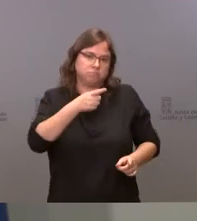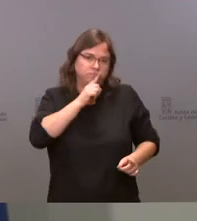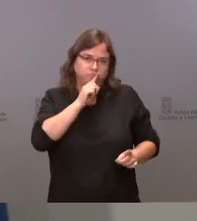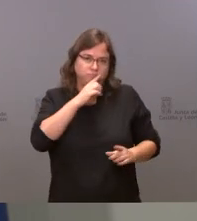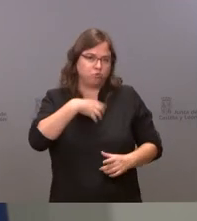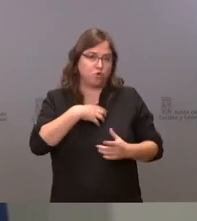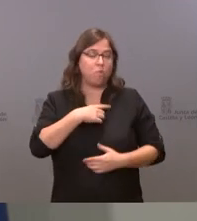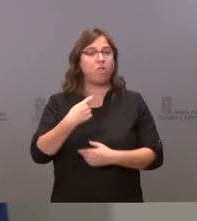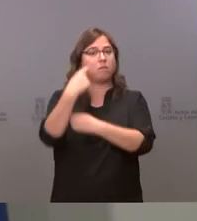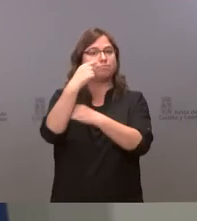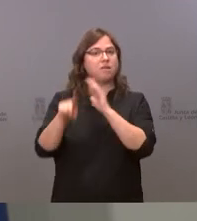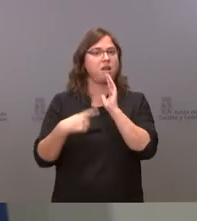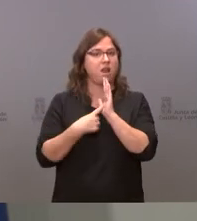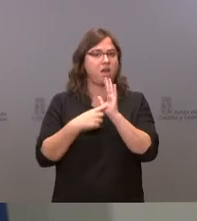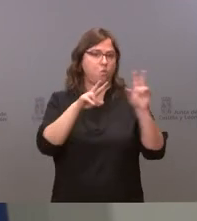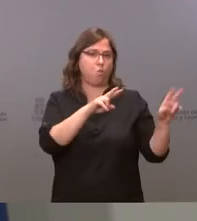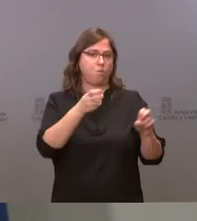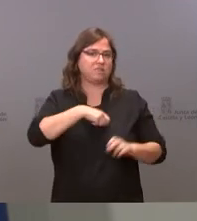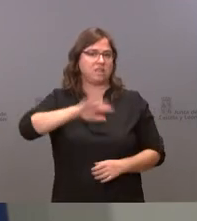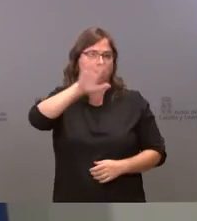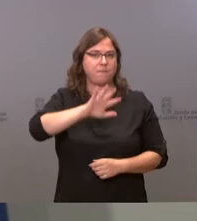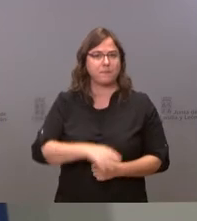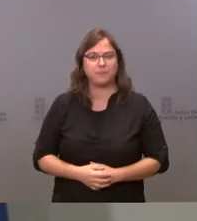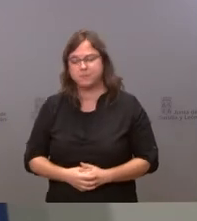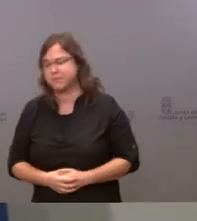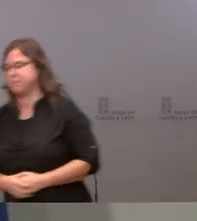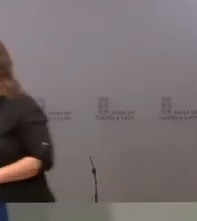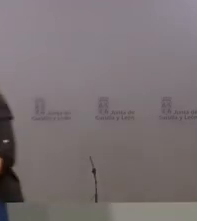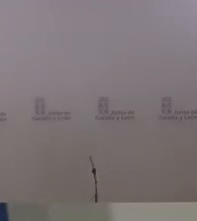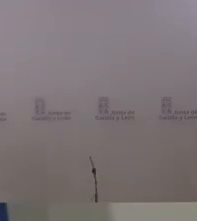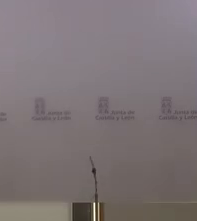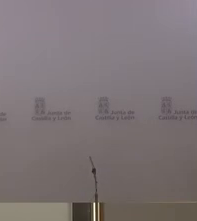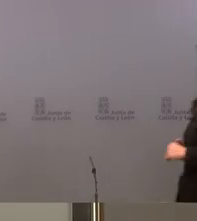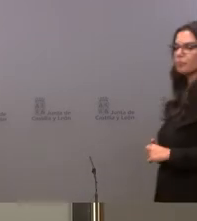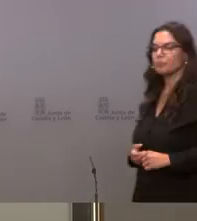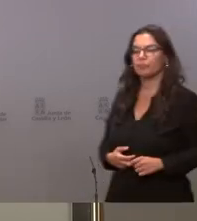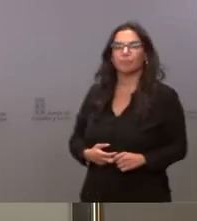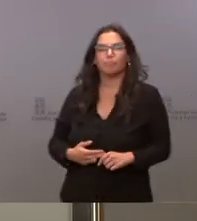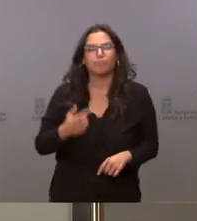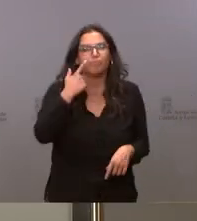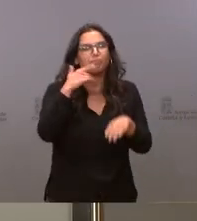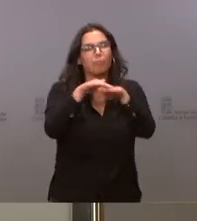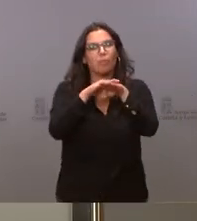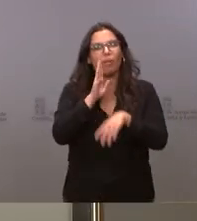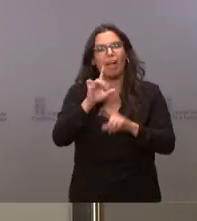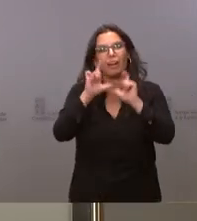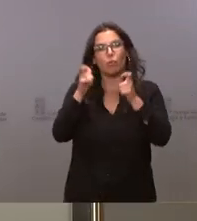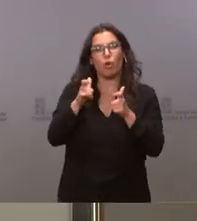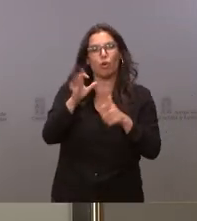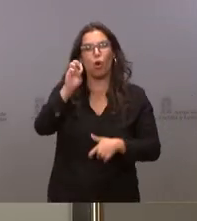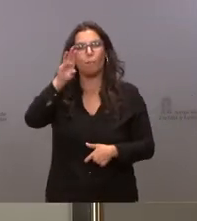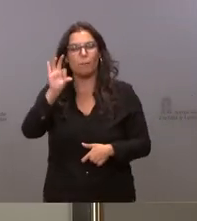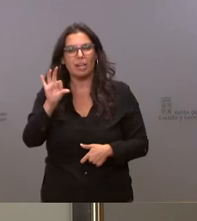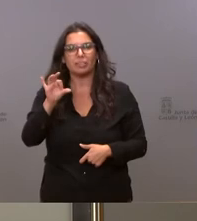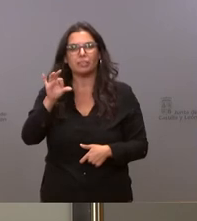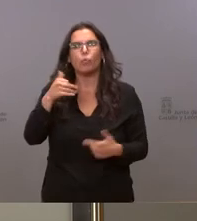tienen rango de ley y rango de ley estatal perdón esa reunión con las sopas cuando sería la semana que viene pero no le puedo decir el